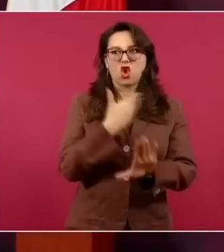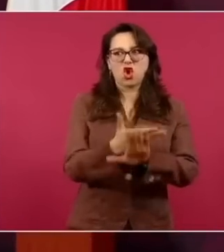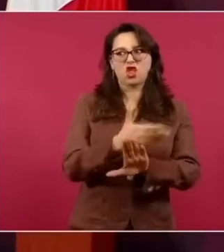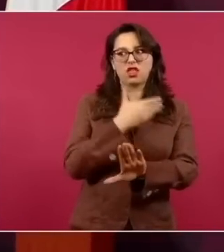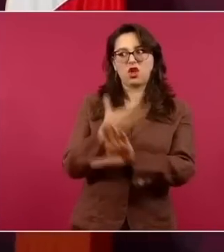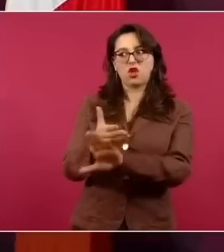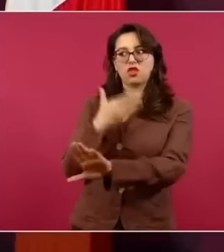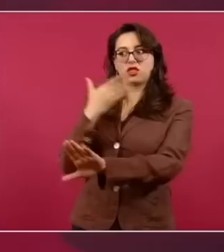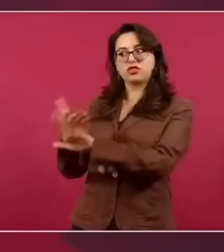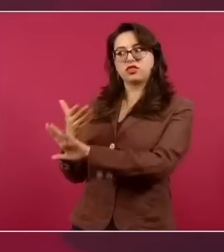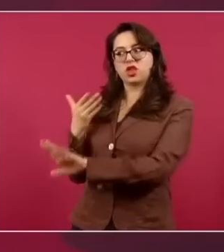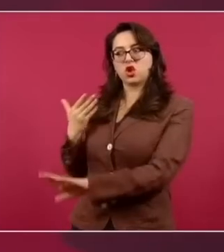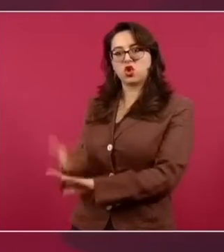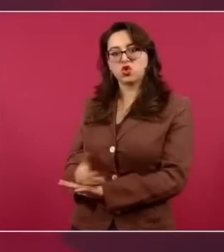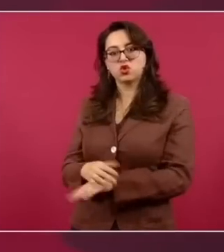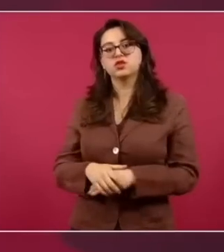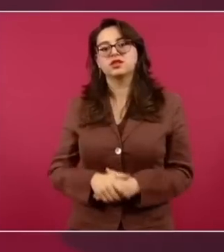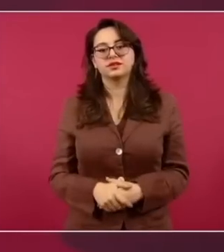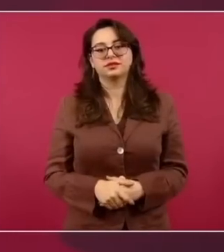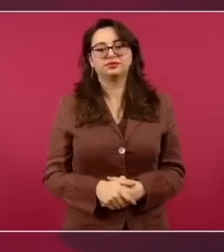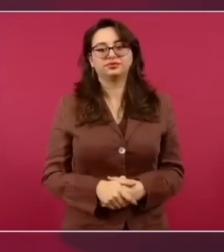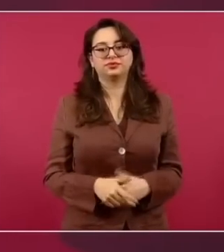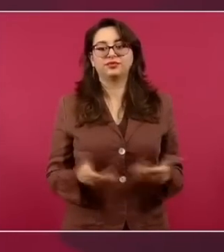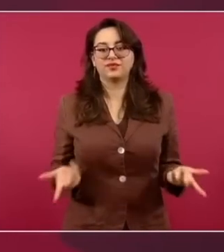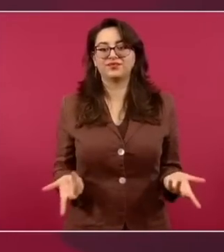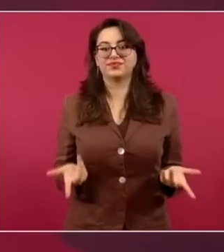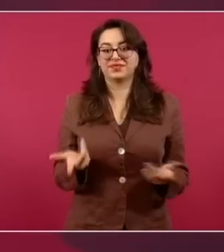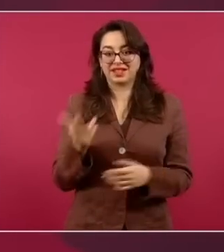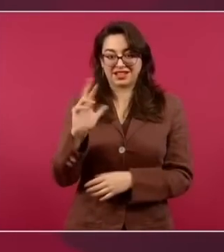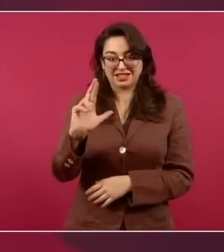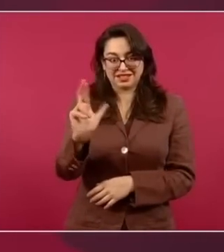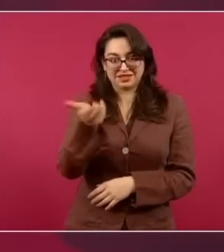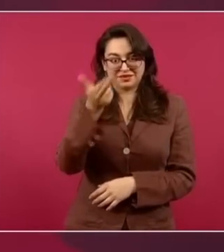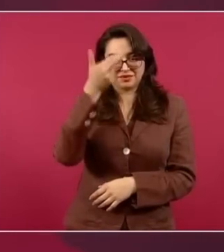Tenemos un tesoro los mexicanos en el fondo del mar.